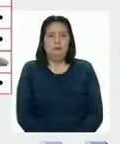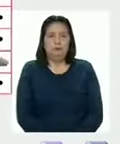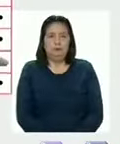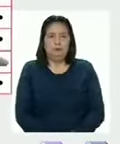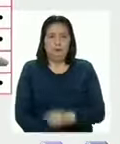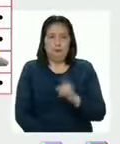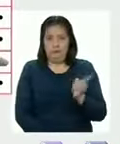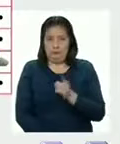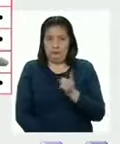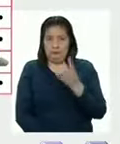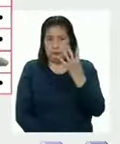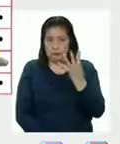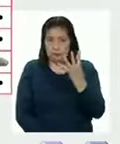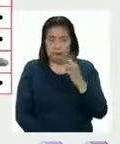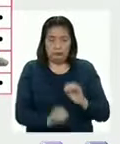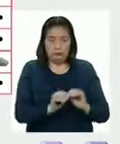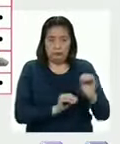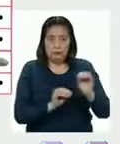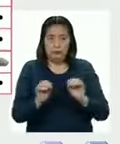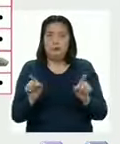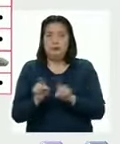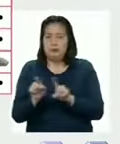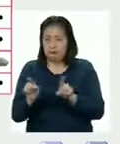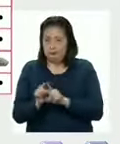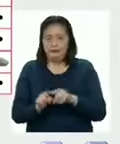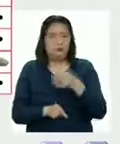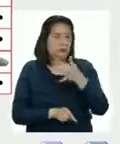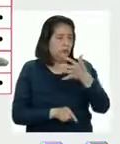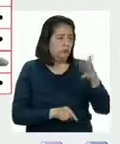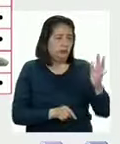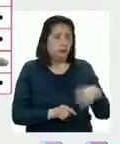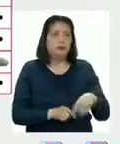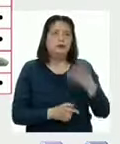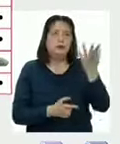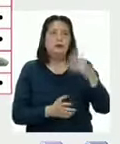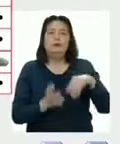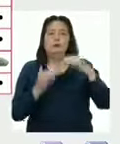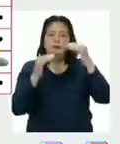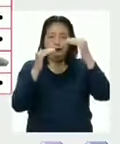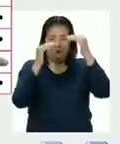Esos cuatro movimientos también se cumplen en cualquiera de las filas